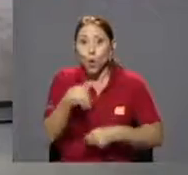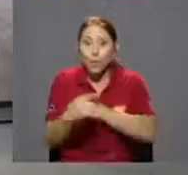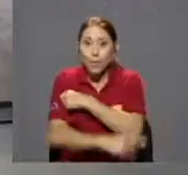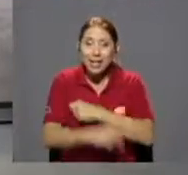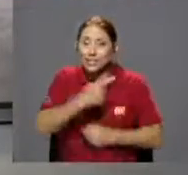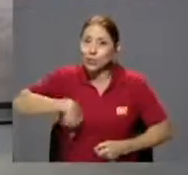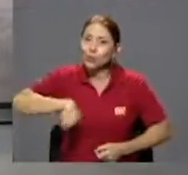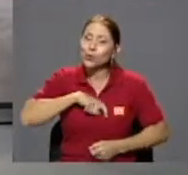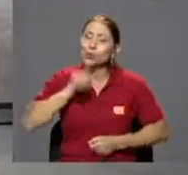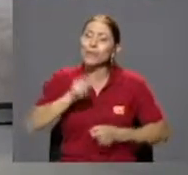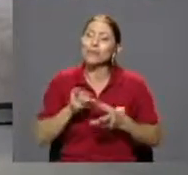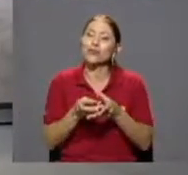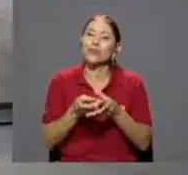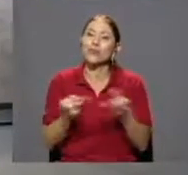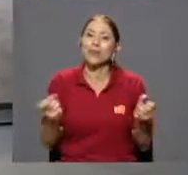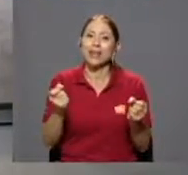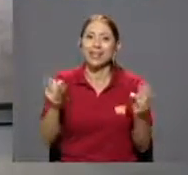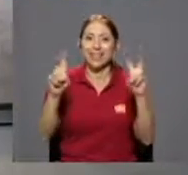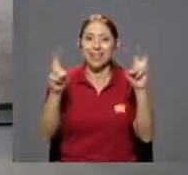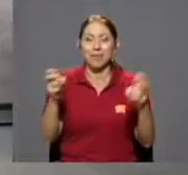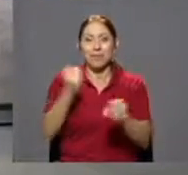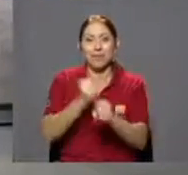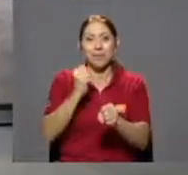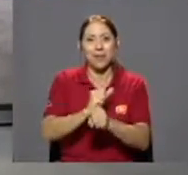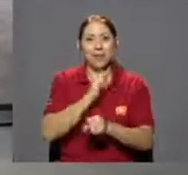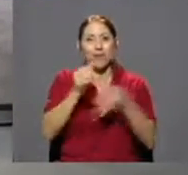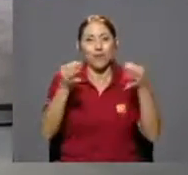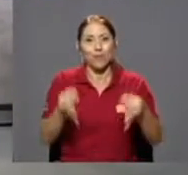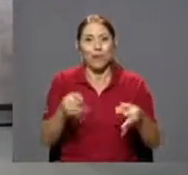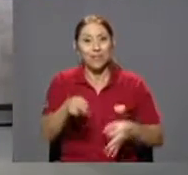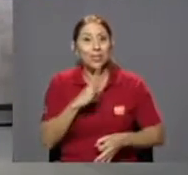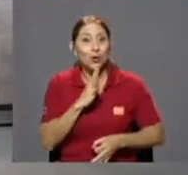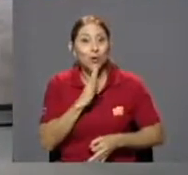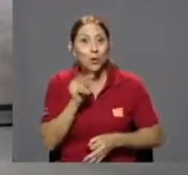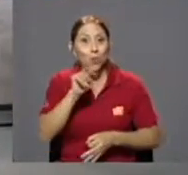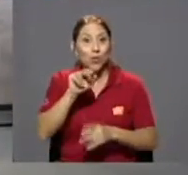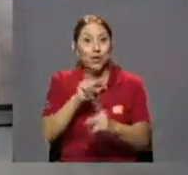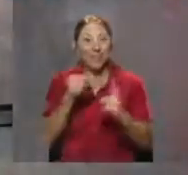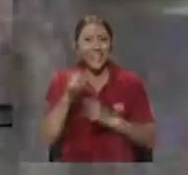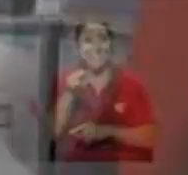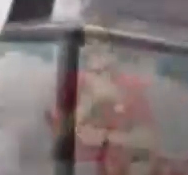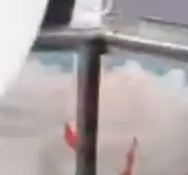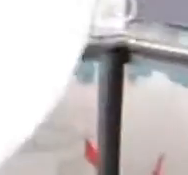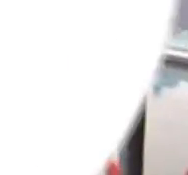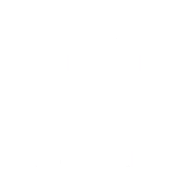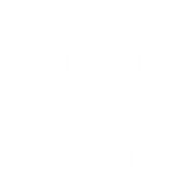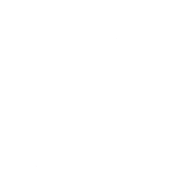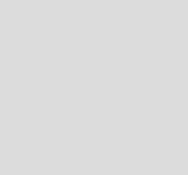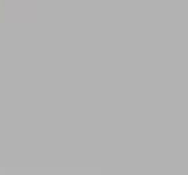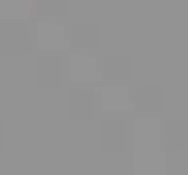país tenemos que hacer algo para resolver el tema del empleo informal. De eso vamos a hablar en una mirada esta semana. Acompáñenme.